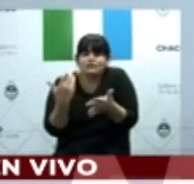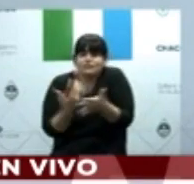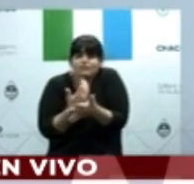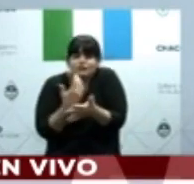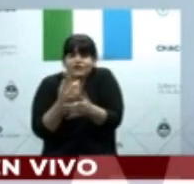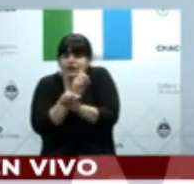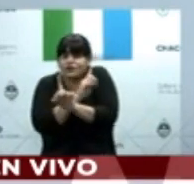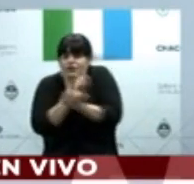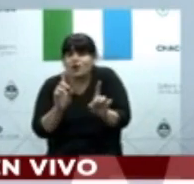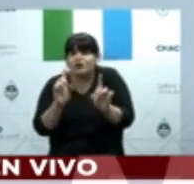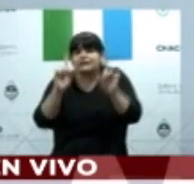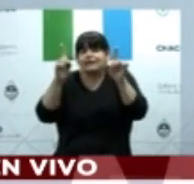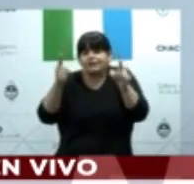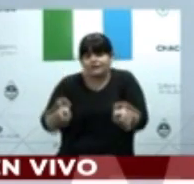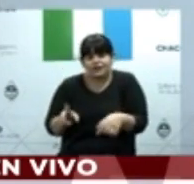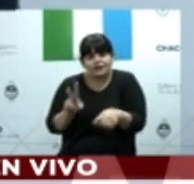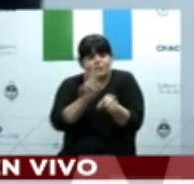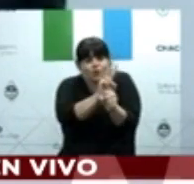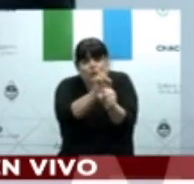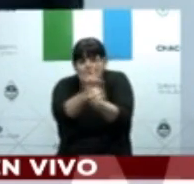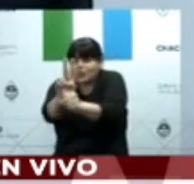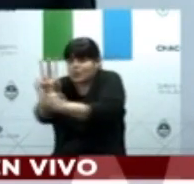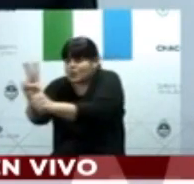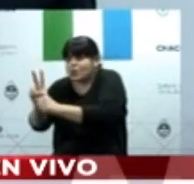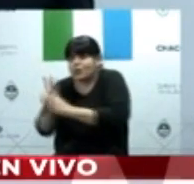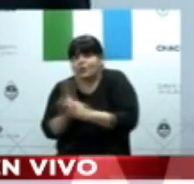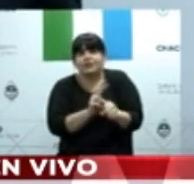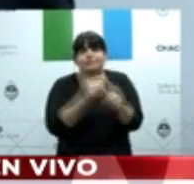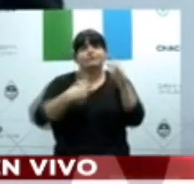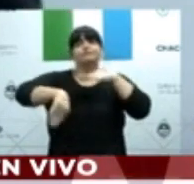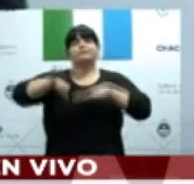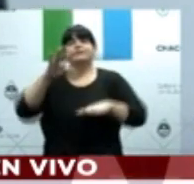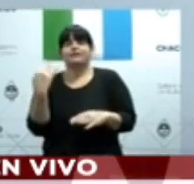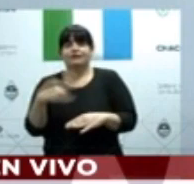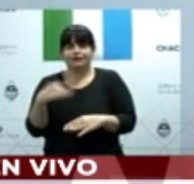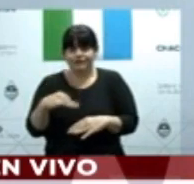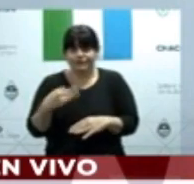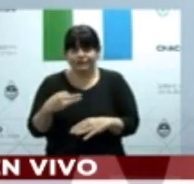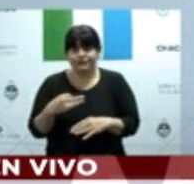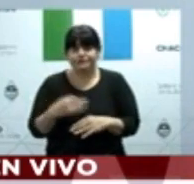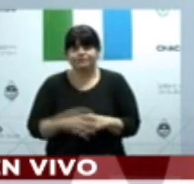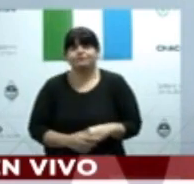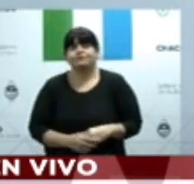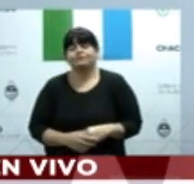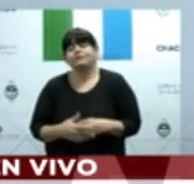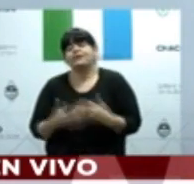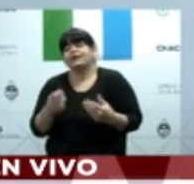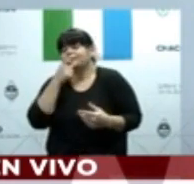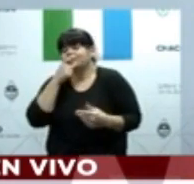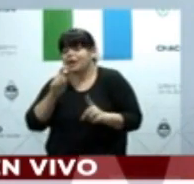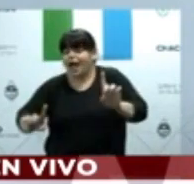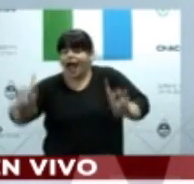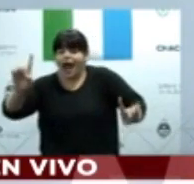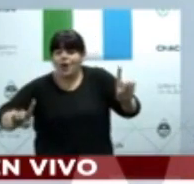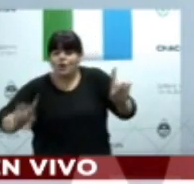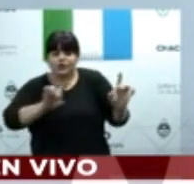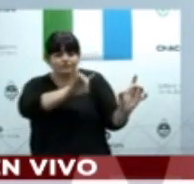que si esa persona toma contacto con el virus, sus perspectivas de letalidad son